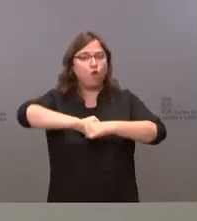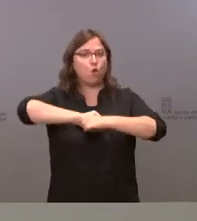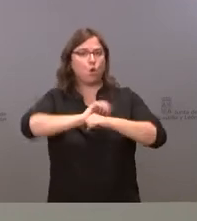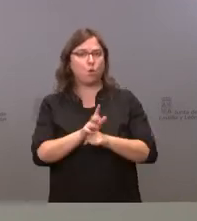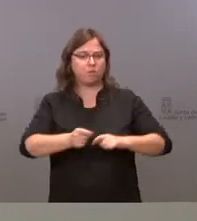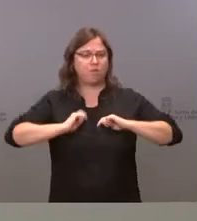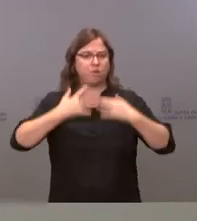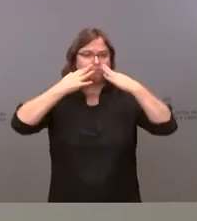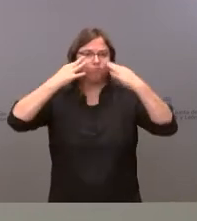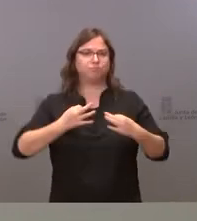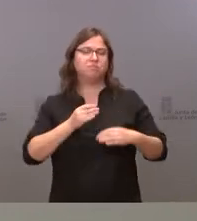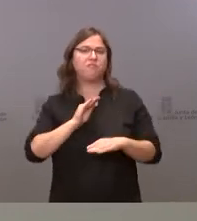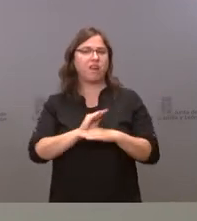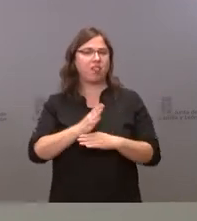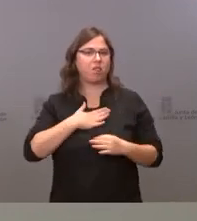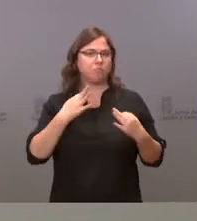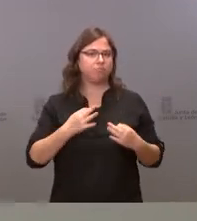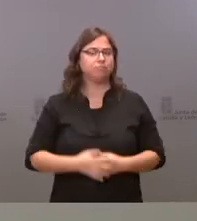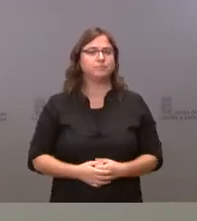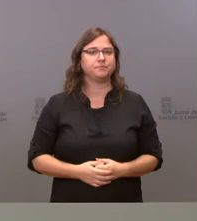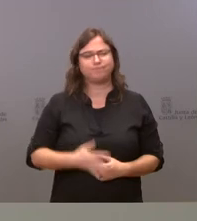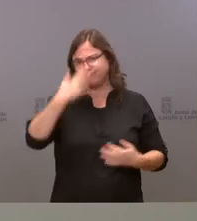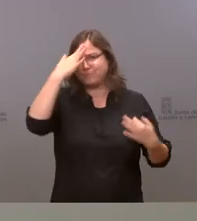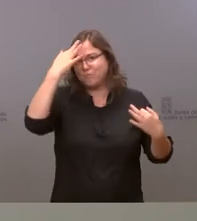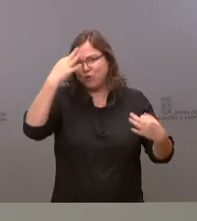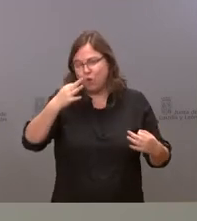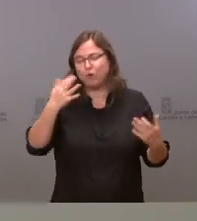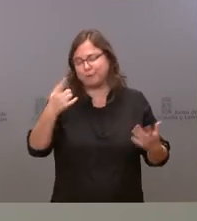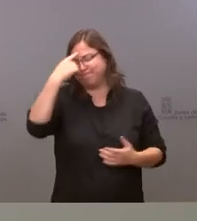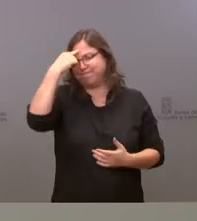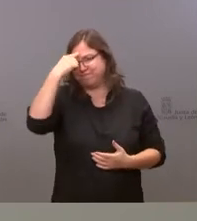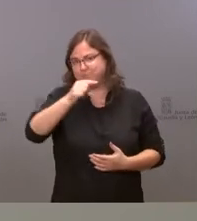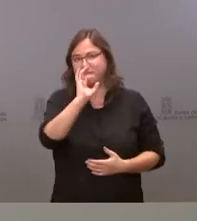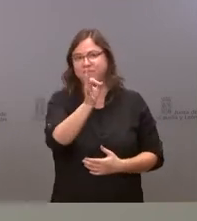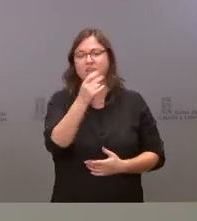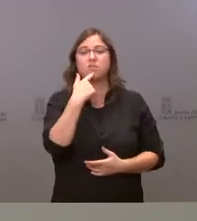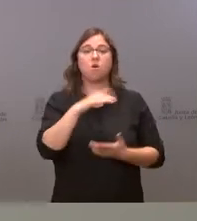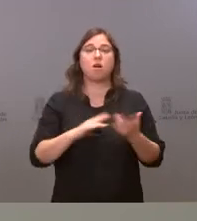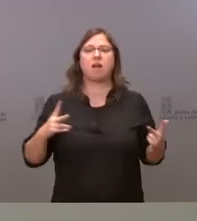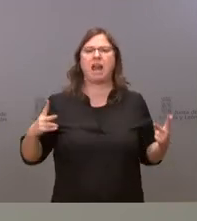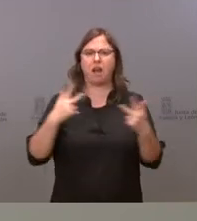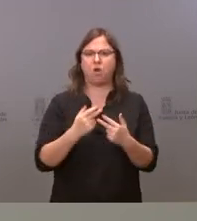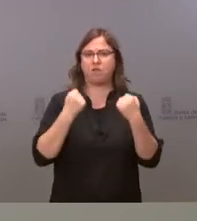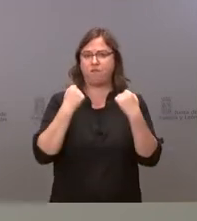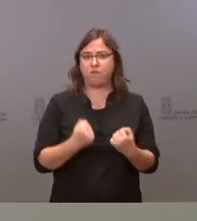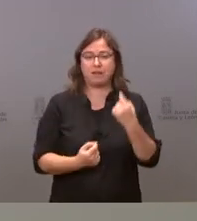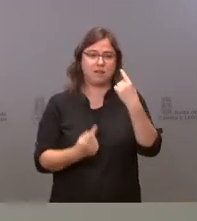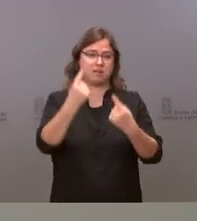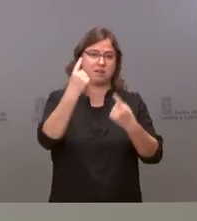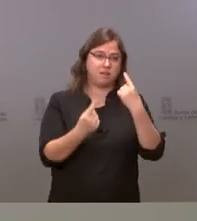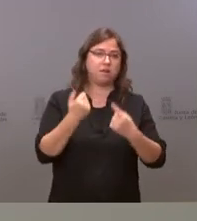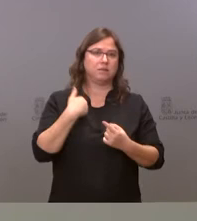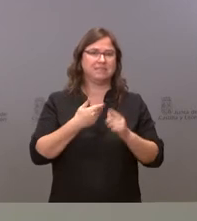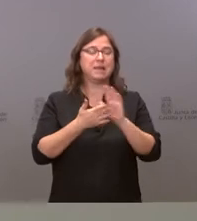esa financiación lógicamente aunque es verdad que tenemos un recorte muy importante que en alguna ocasión ya hemos